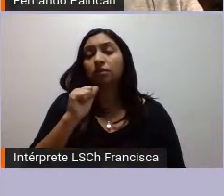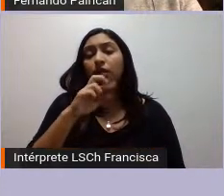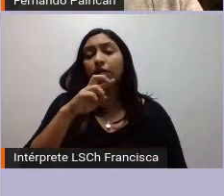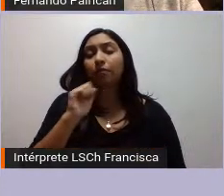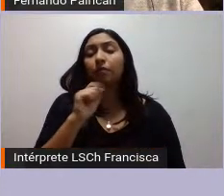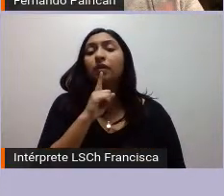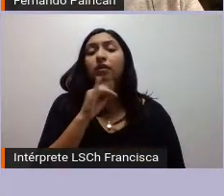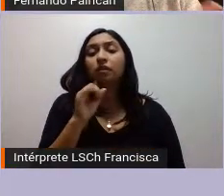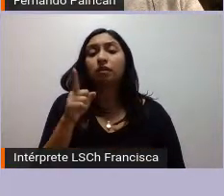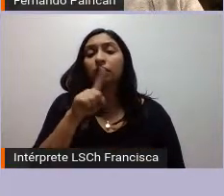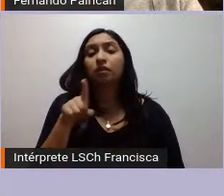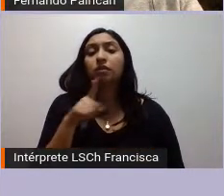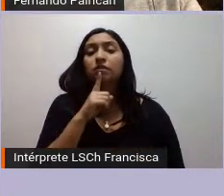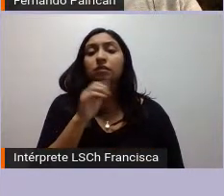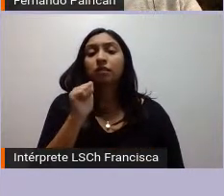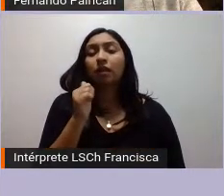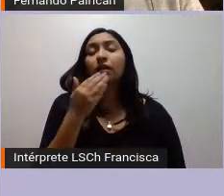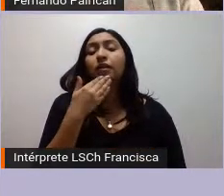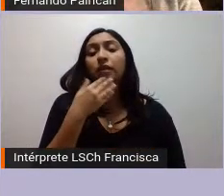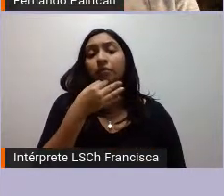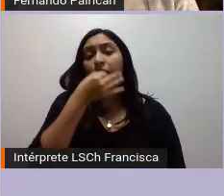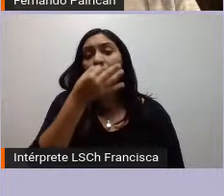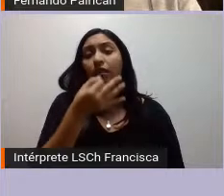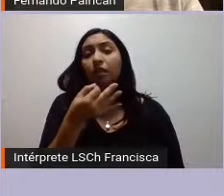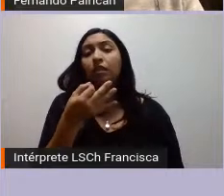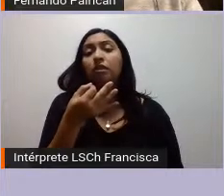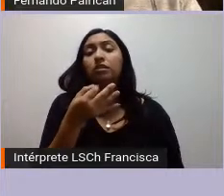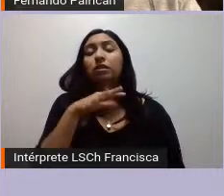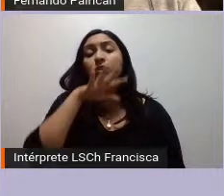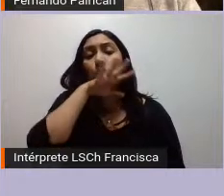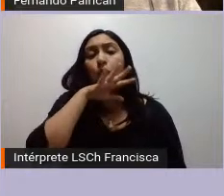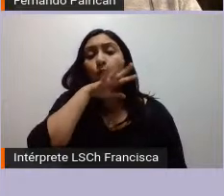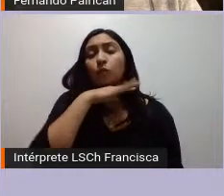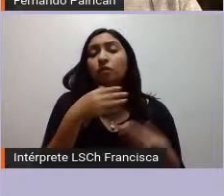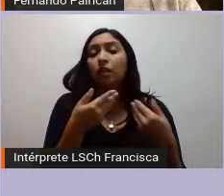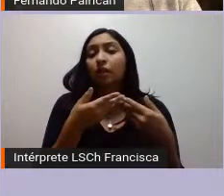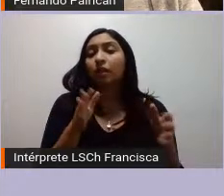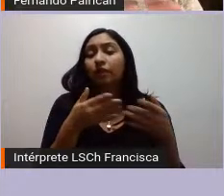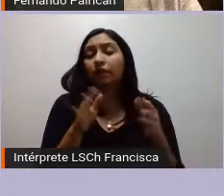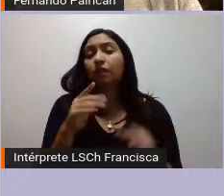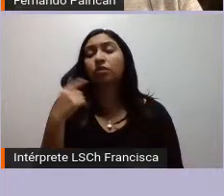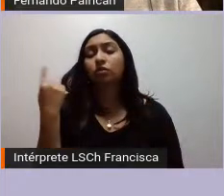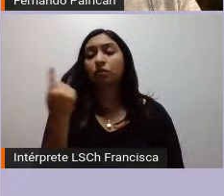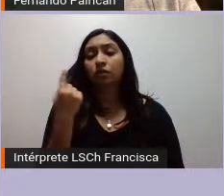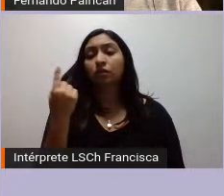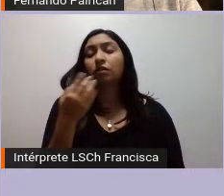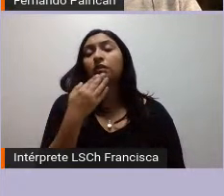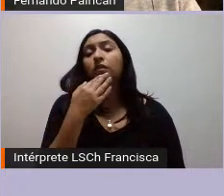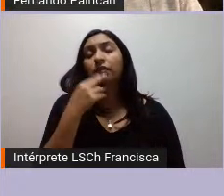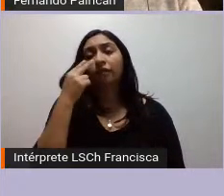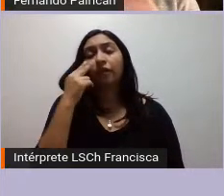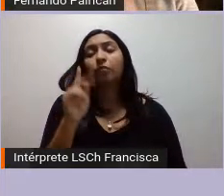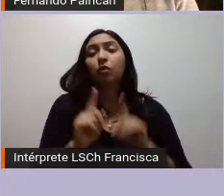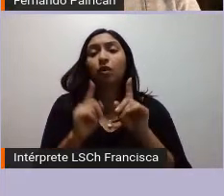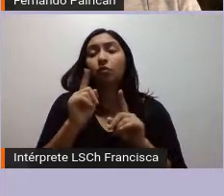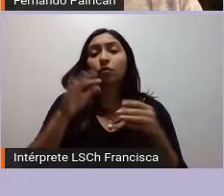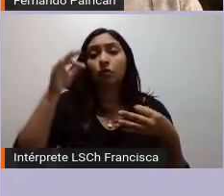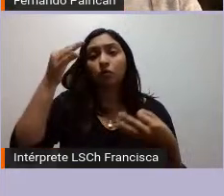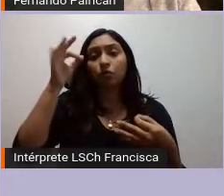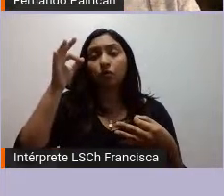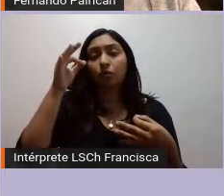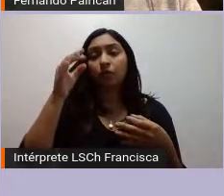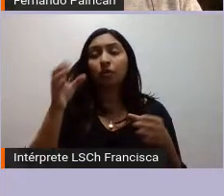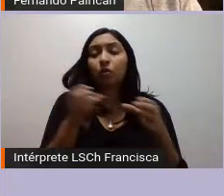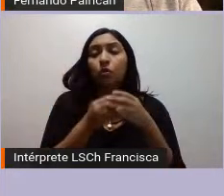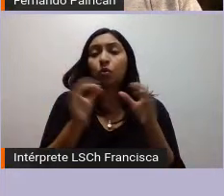la liberación nacional a partir de una ideología que es el indianismo y lo vemos también en algunos documentos del consejo de todas las tierras pero